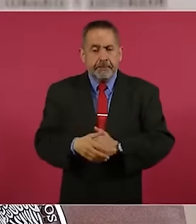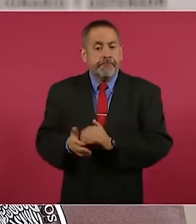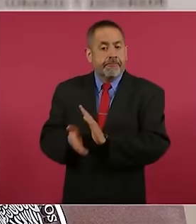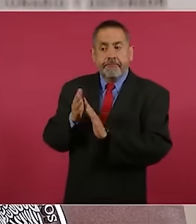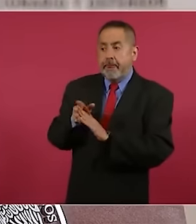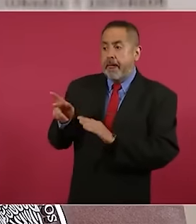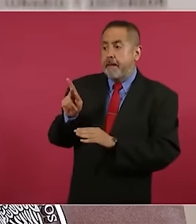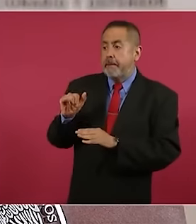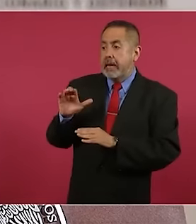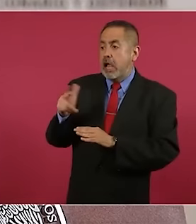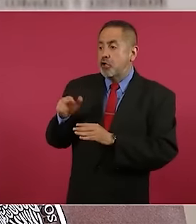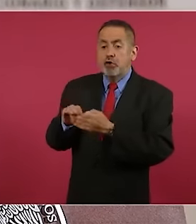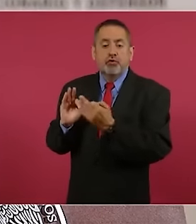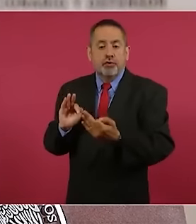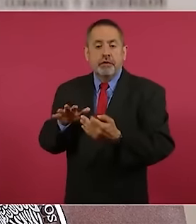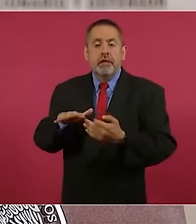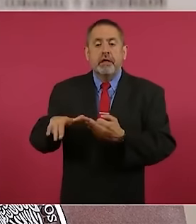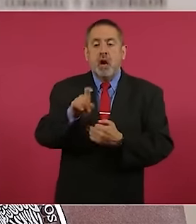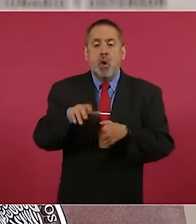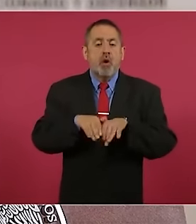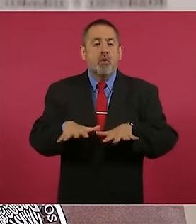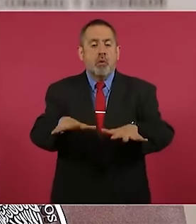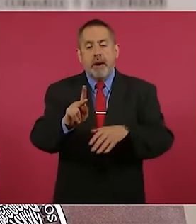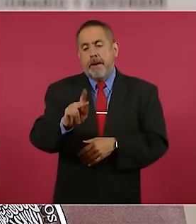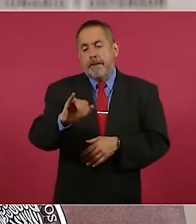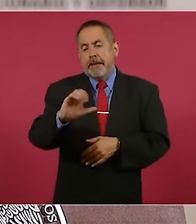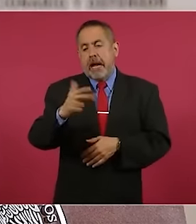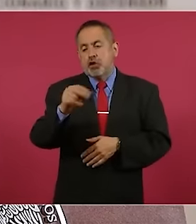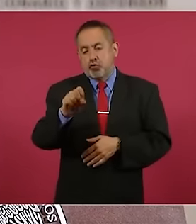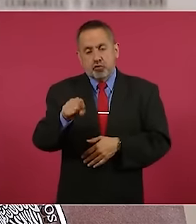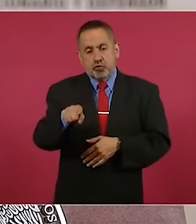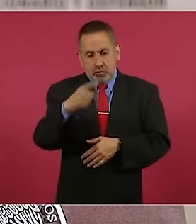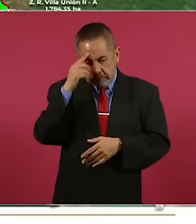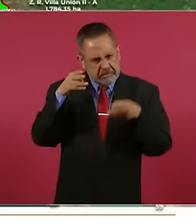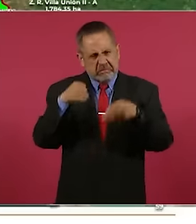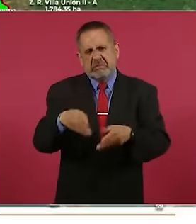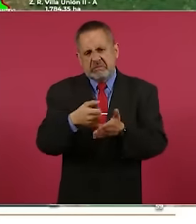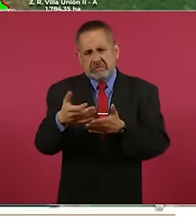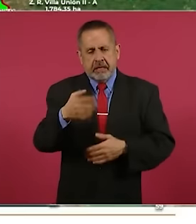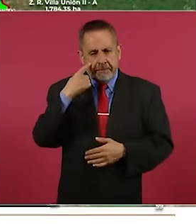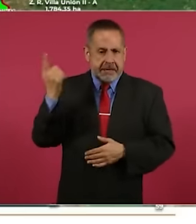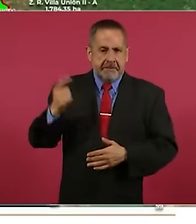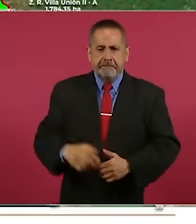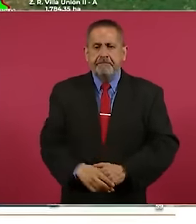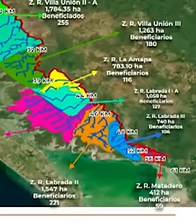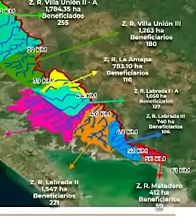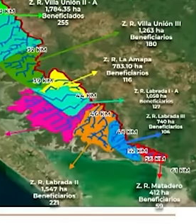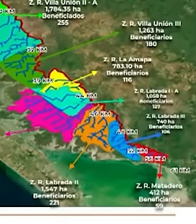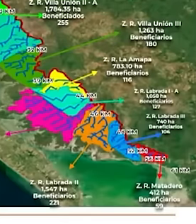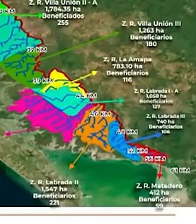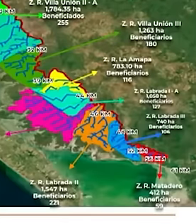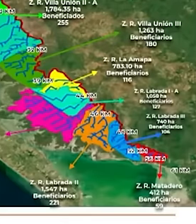presa Picachos, está la zona de riego, Picachos, con vocación agrícola en el sur del estado de